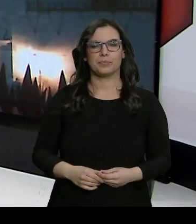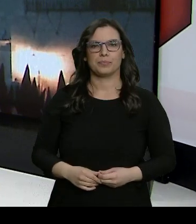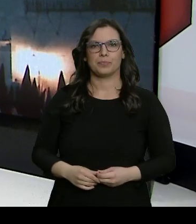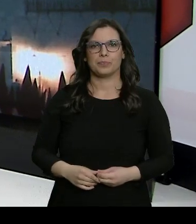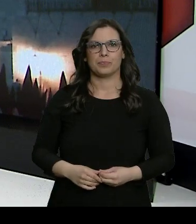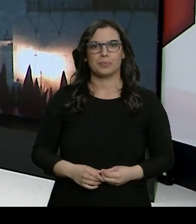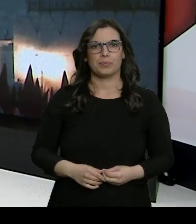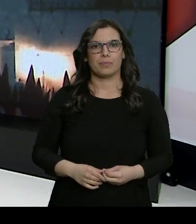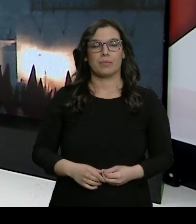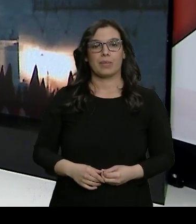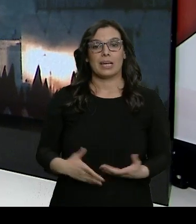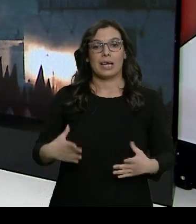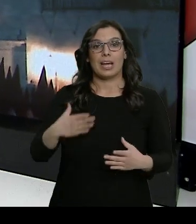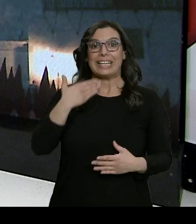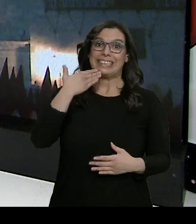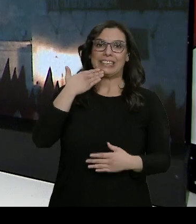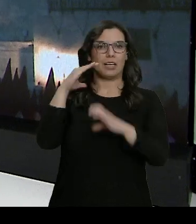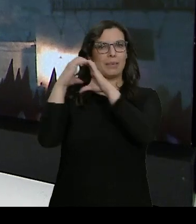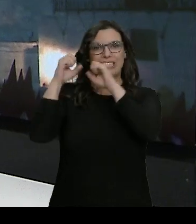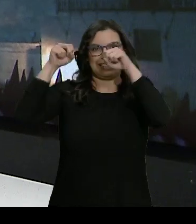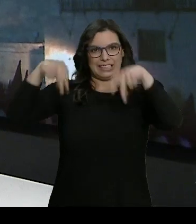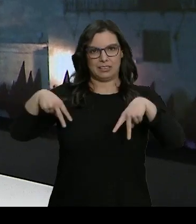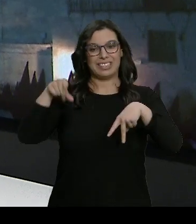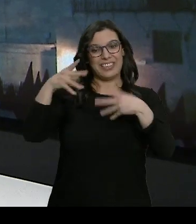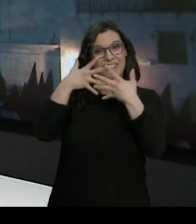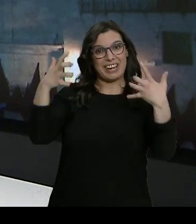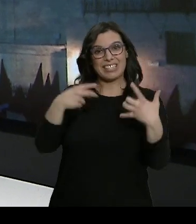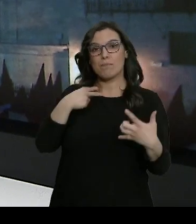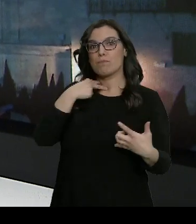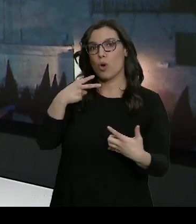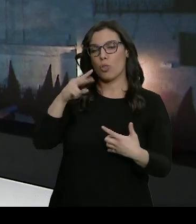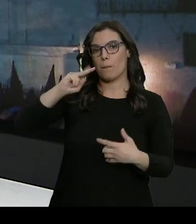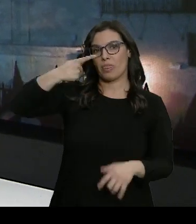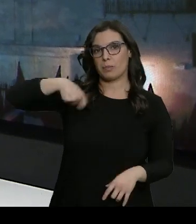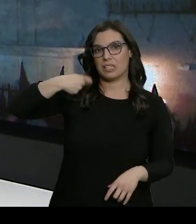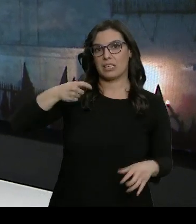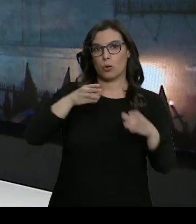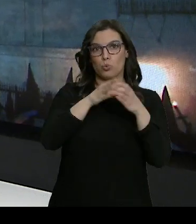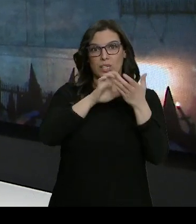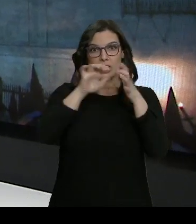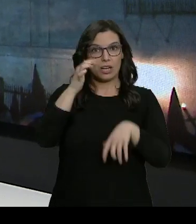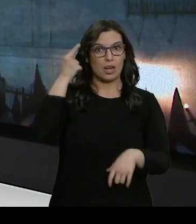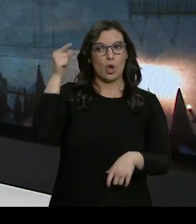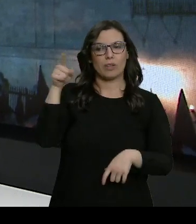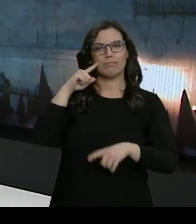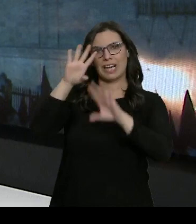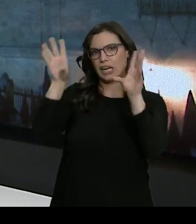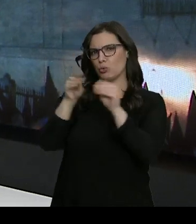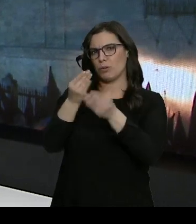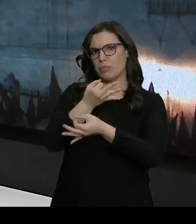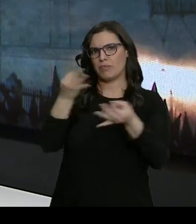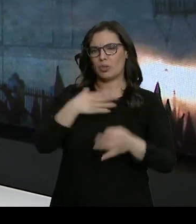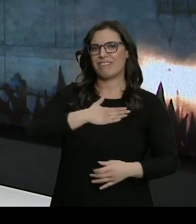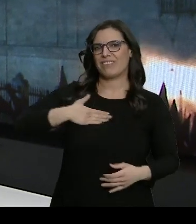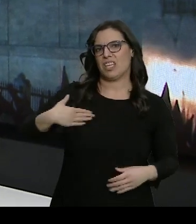Como si no hubiera Semana Santa. Esa frase del vicepresidente de la Junta resume muy bien lo que el gobierno de Castilla y